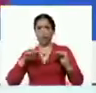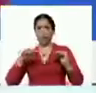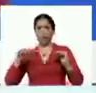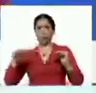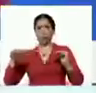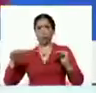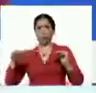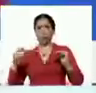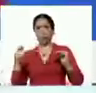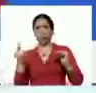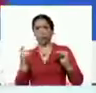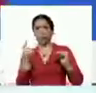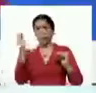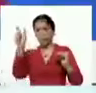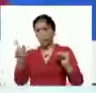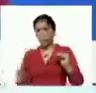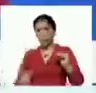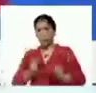Un solo caso.